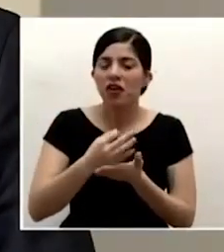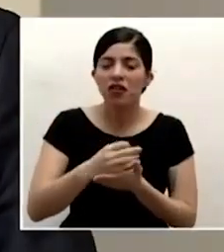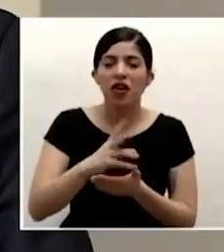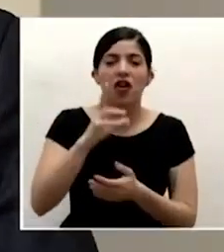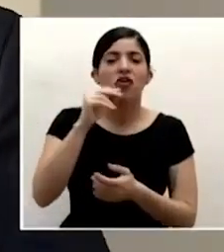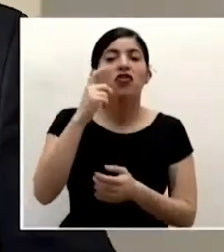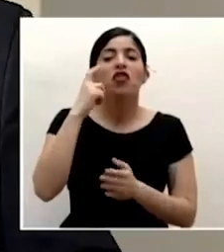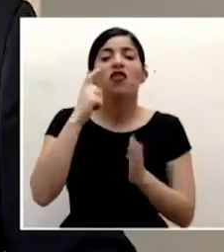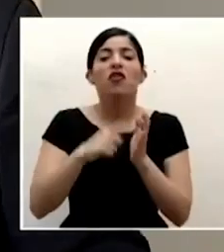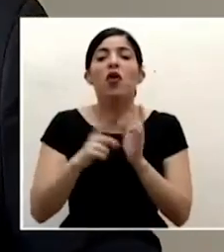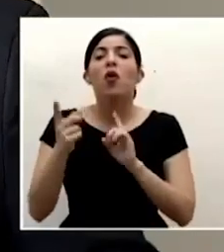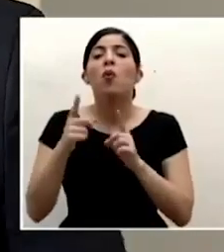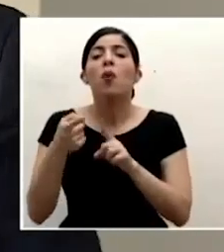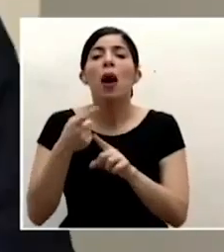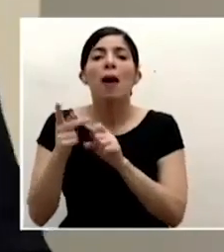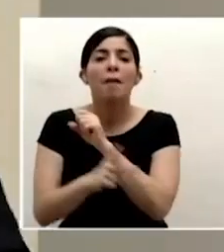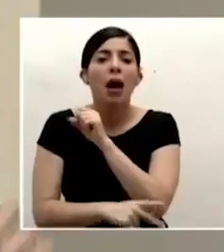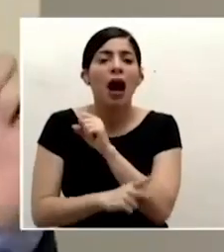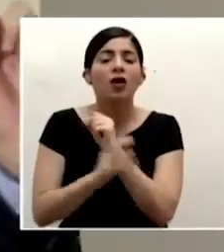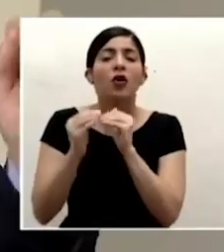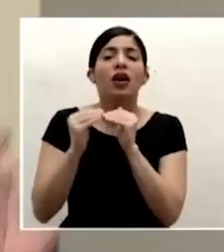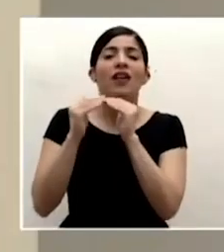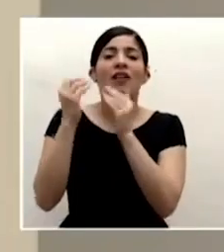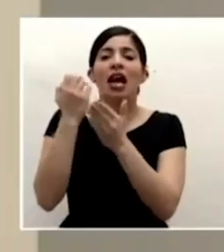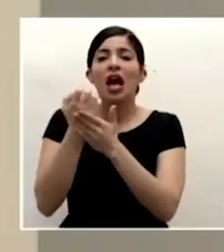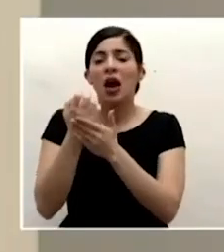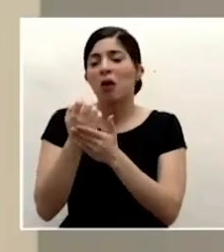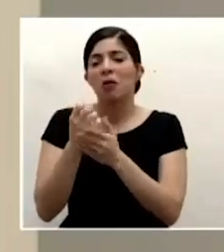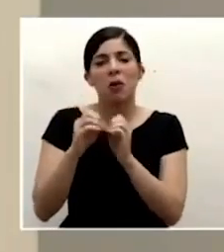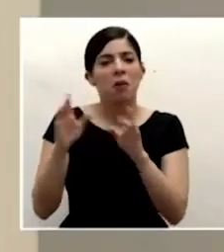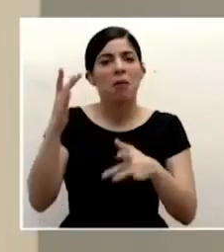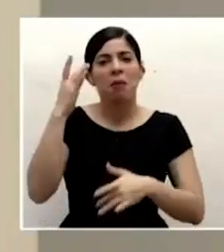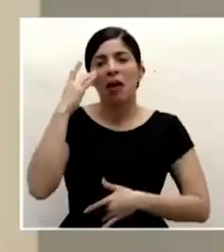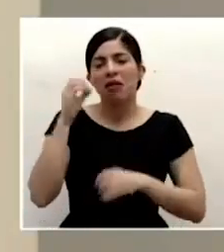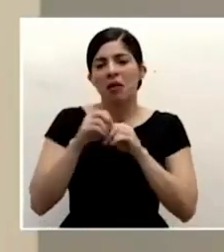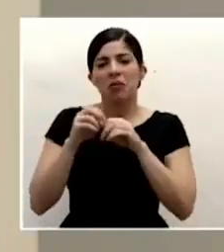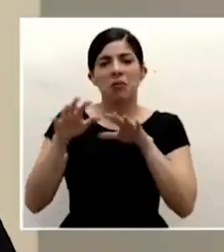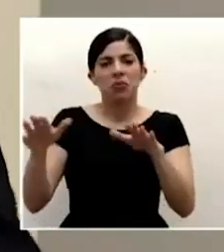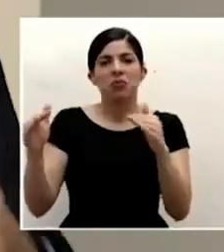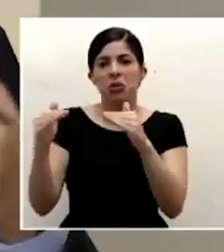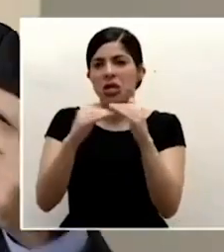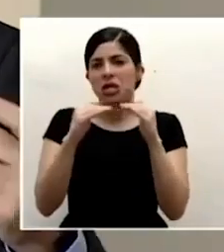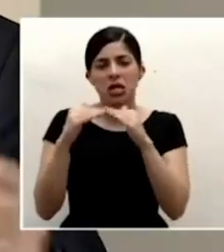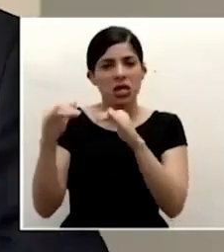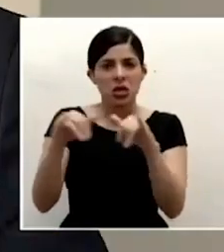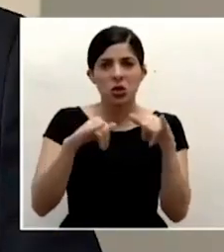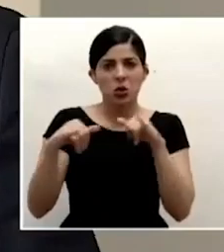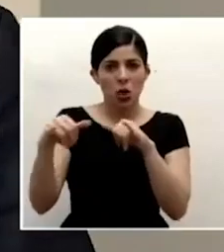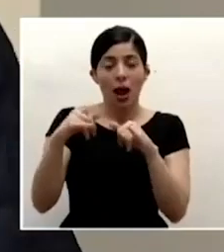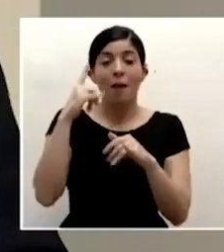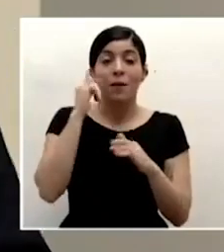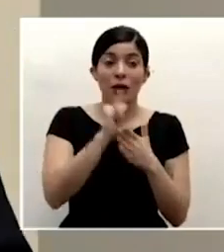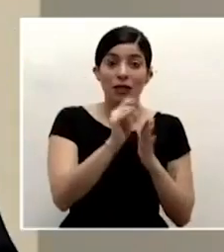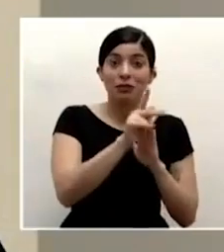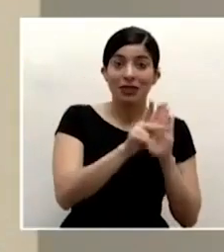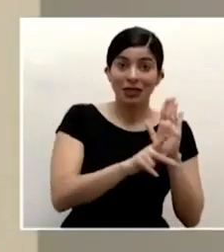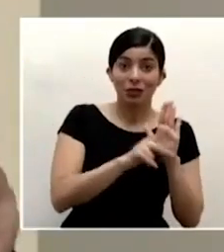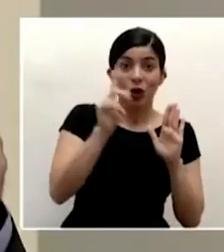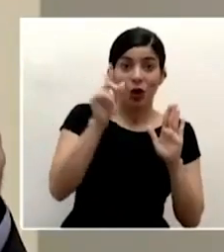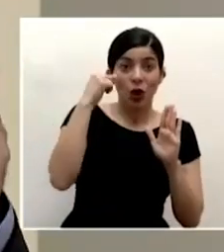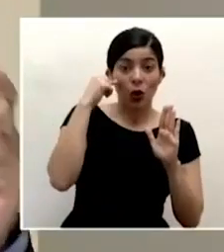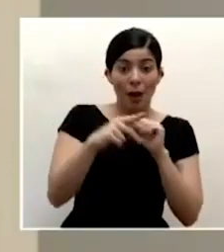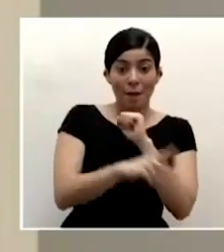nacionalidades ni condición socioeconómica sobre esos principios es que el gobierno de la república promovió desde hace dos meses